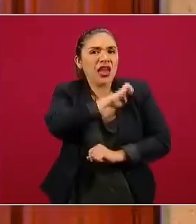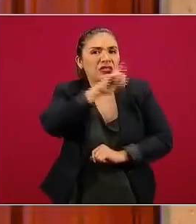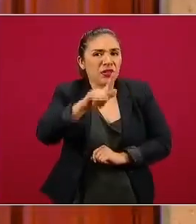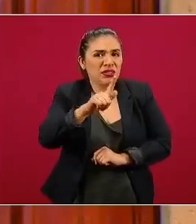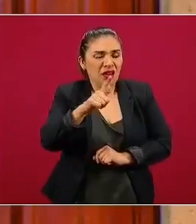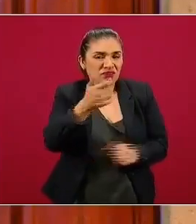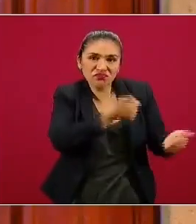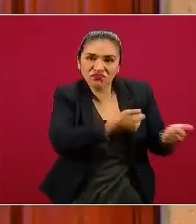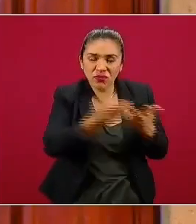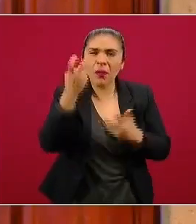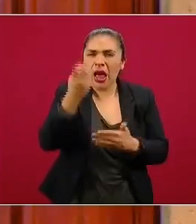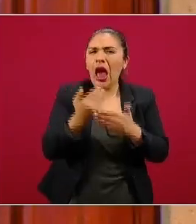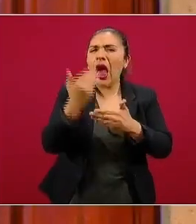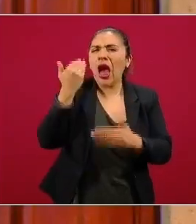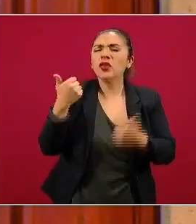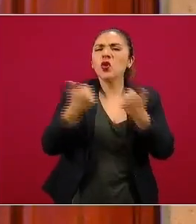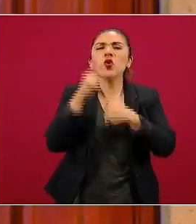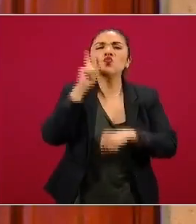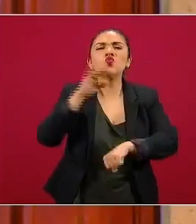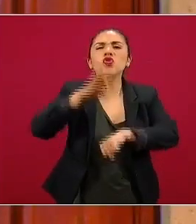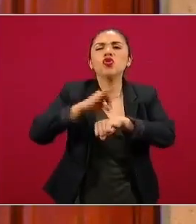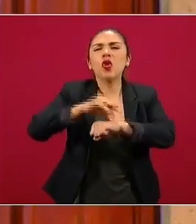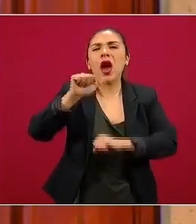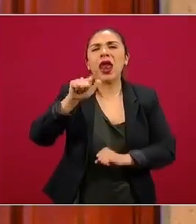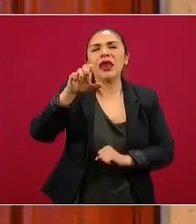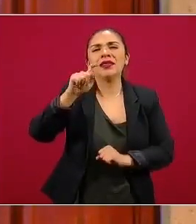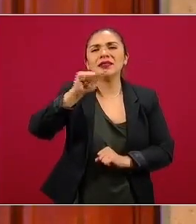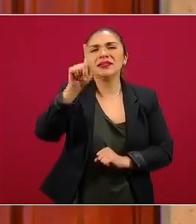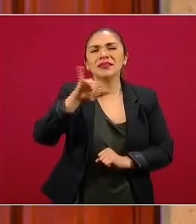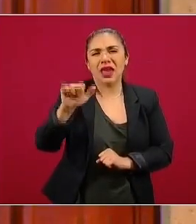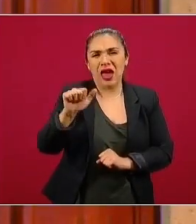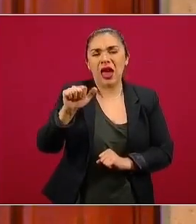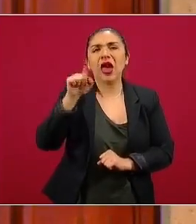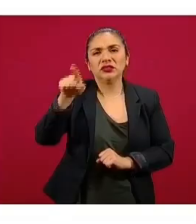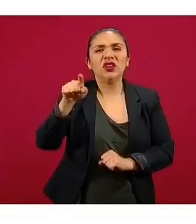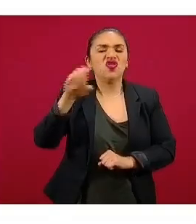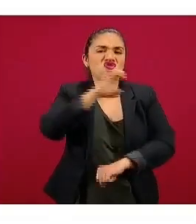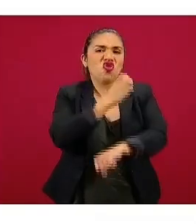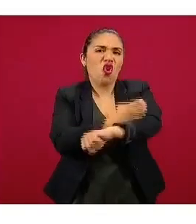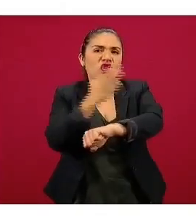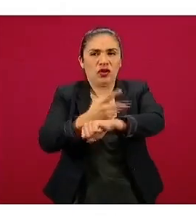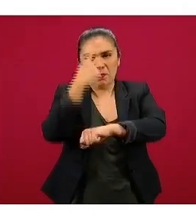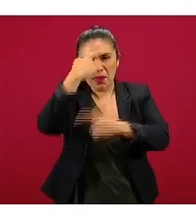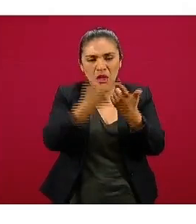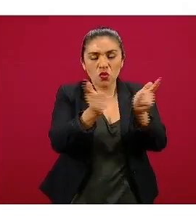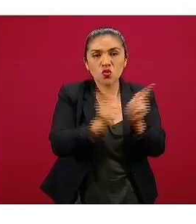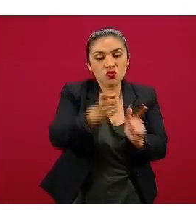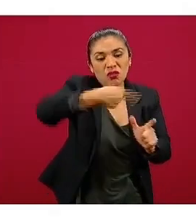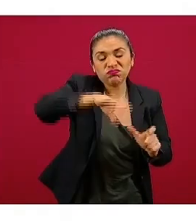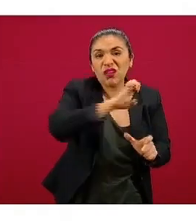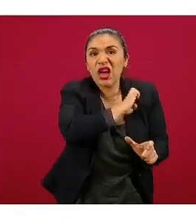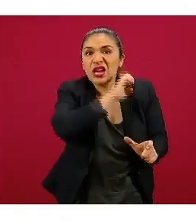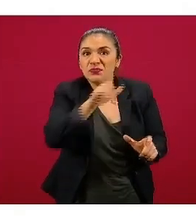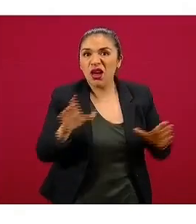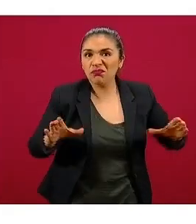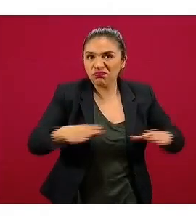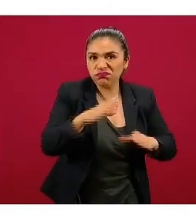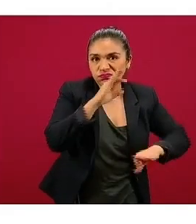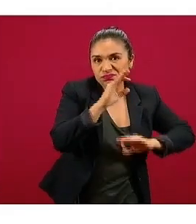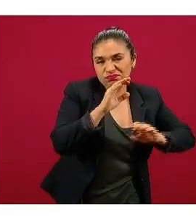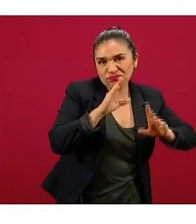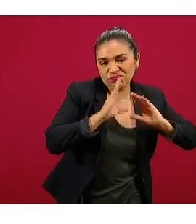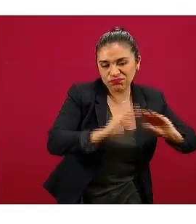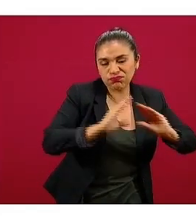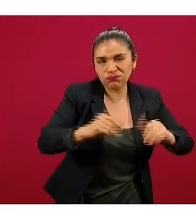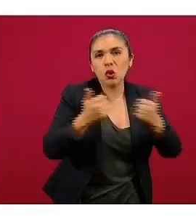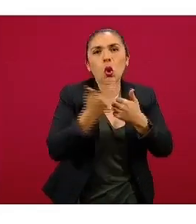ocasiones anteriores. La doctora Letze de la Torre coordina un grupo importante de especialistas desde el Hospital